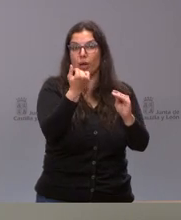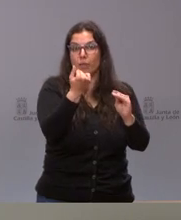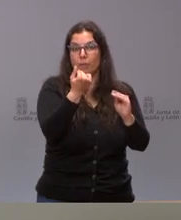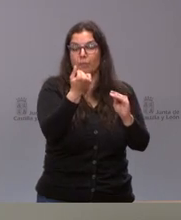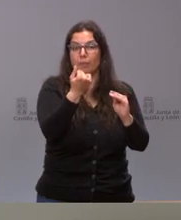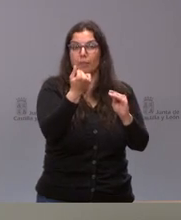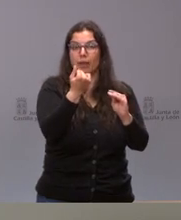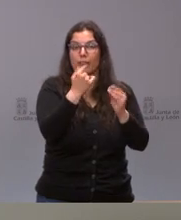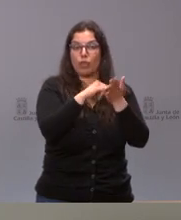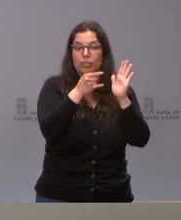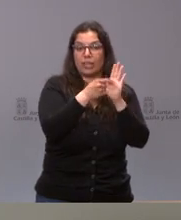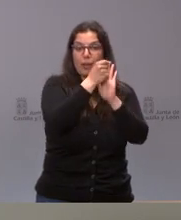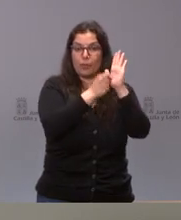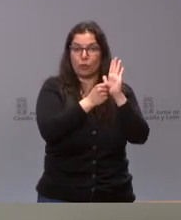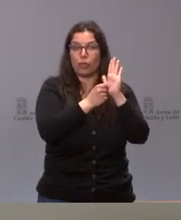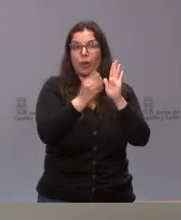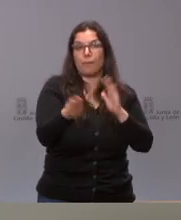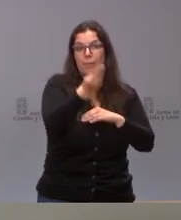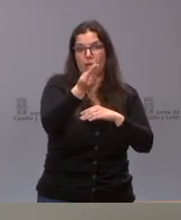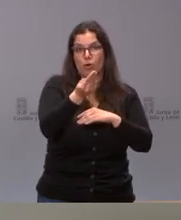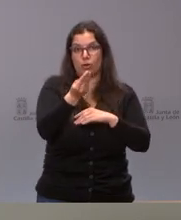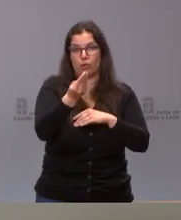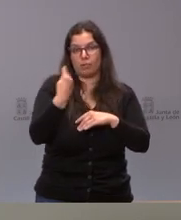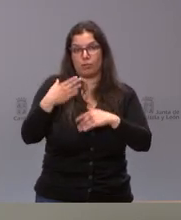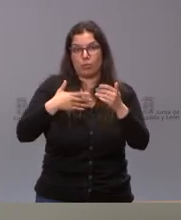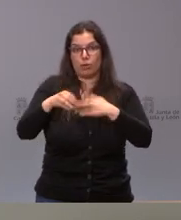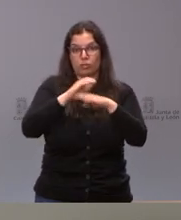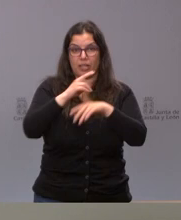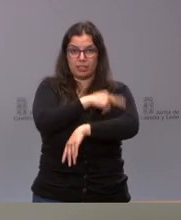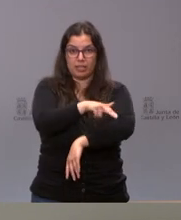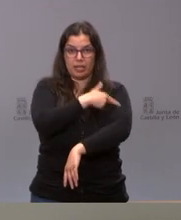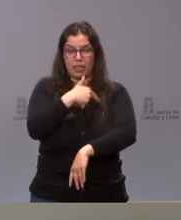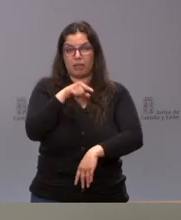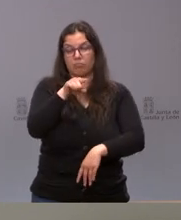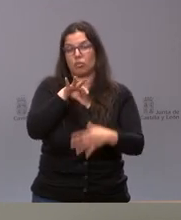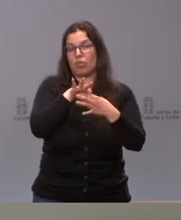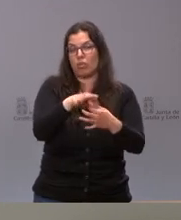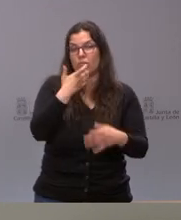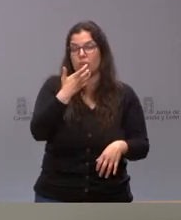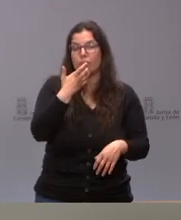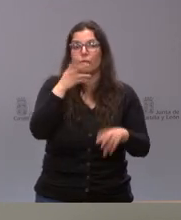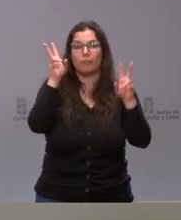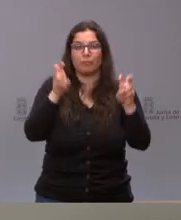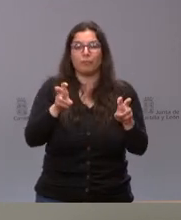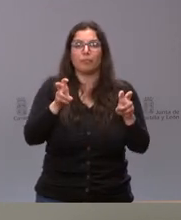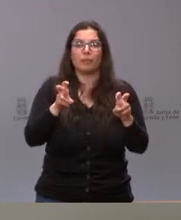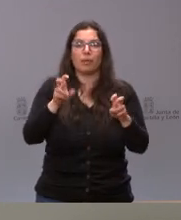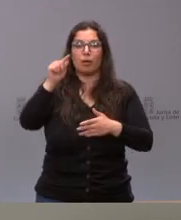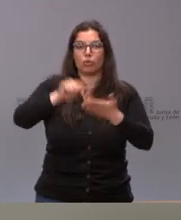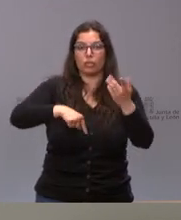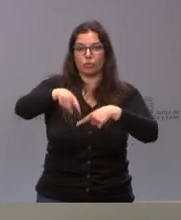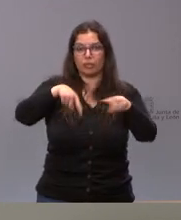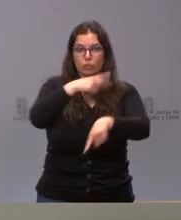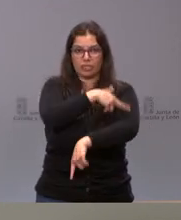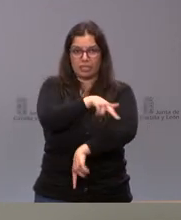prescripciones técnicas del pliego que se han preparado por parte de la consejería de sanidad esto en lo que tiene que ver con el aspecto relativo al contrato del transporte